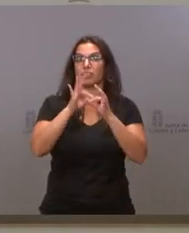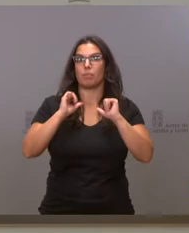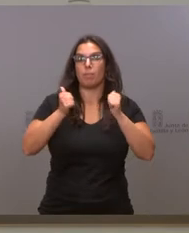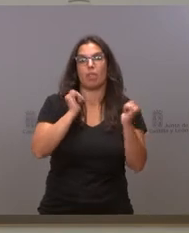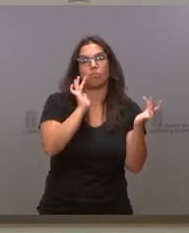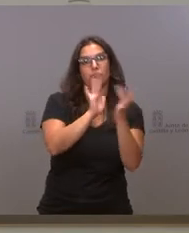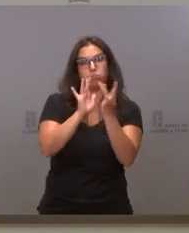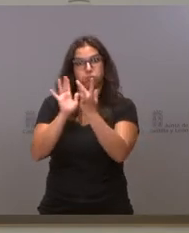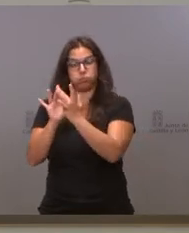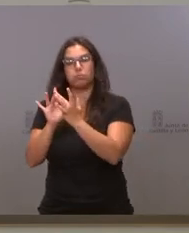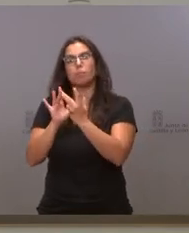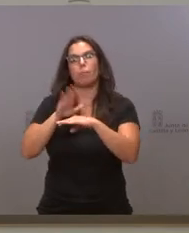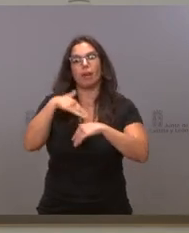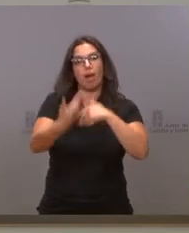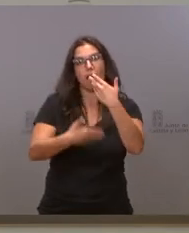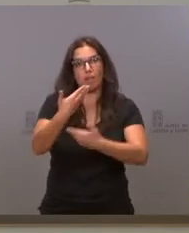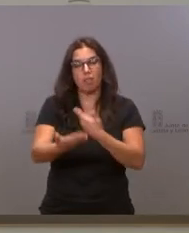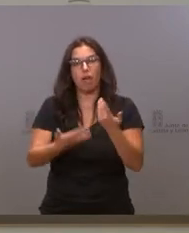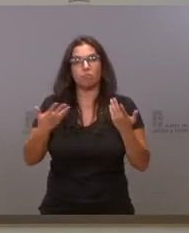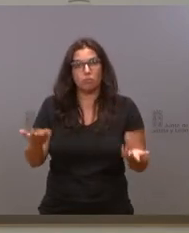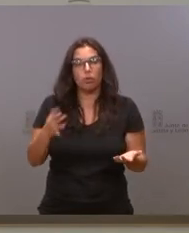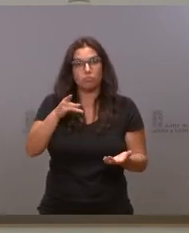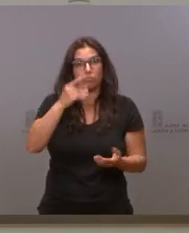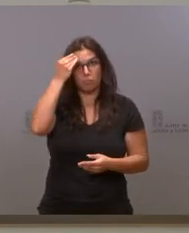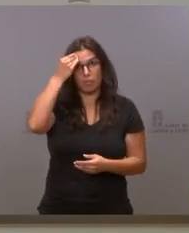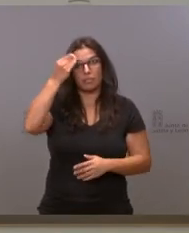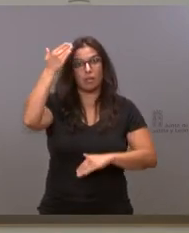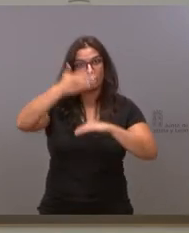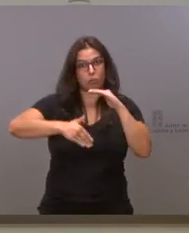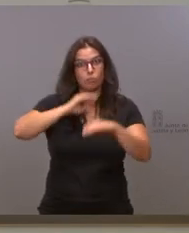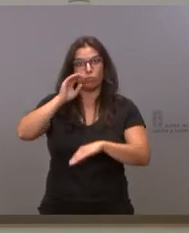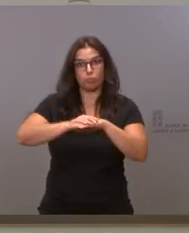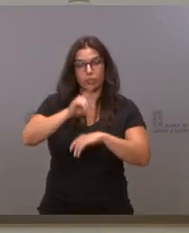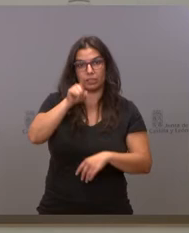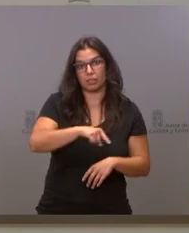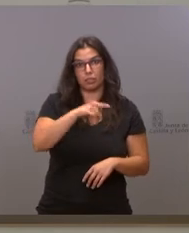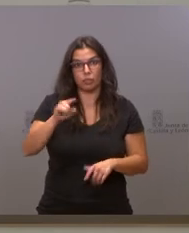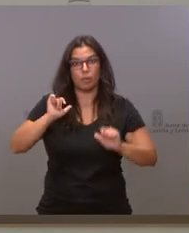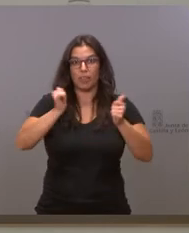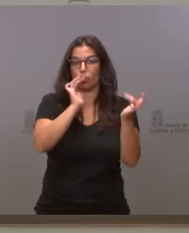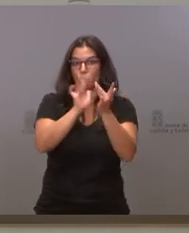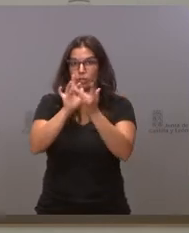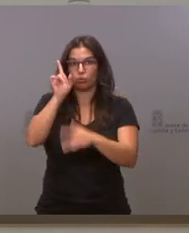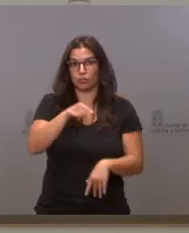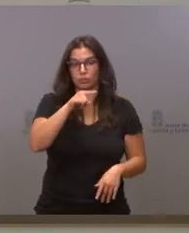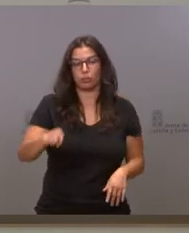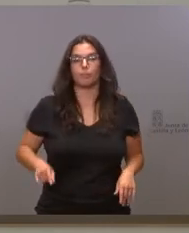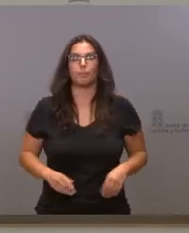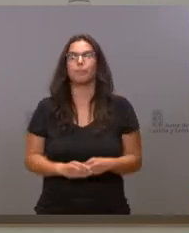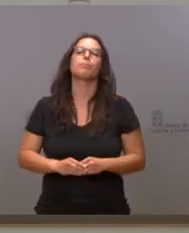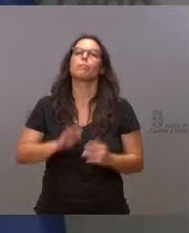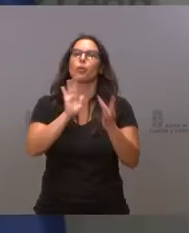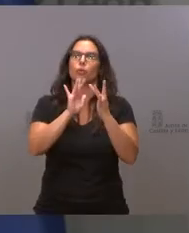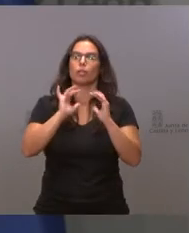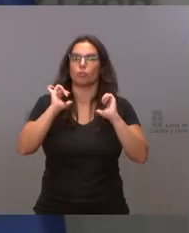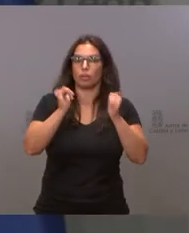avanzar. ¿Mantienen que se cumplirá este mandato estatutario? ¿Se han iniciado ya estos contactos? Los contactos están iniciados,